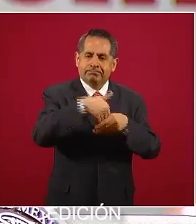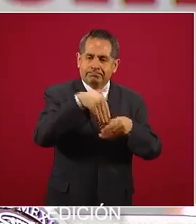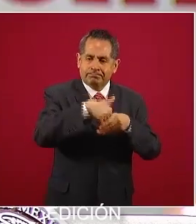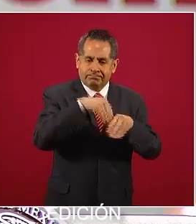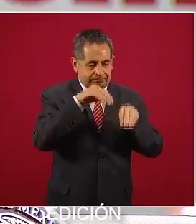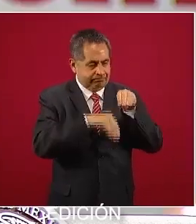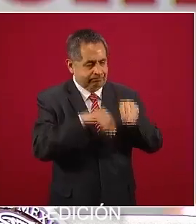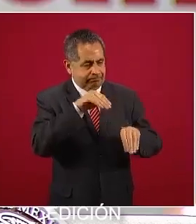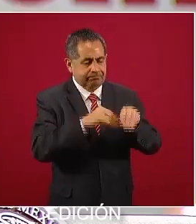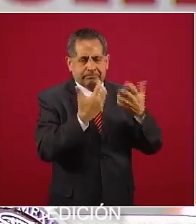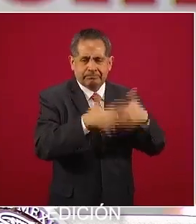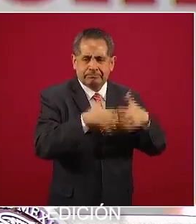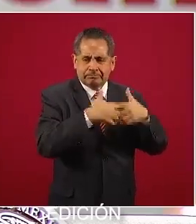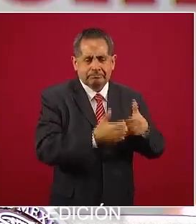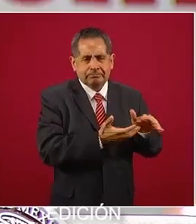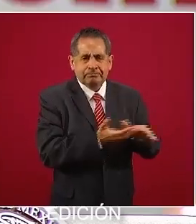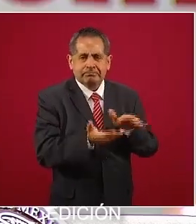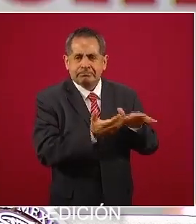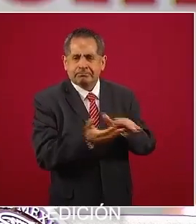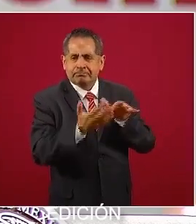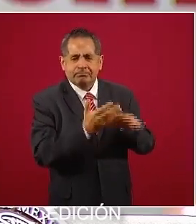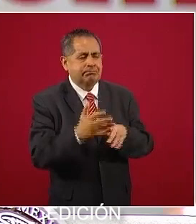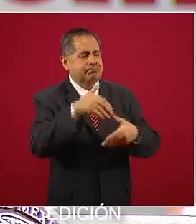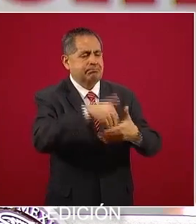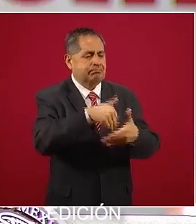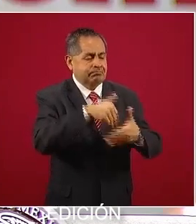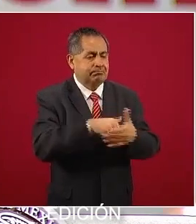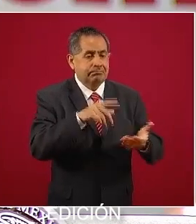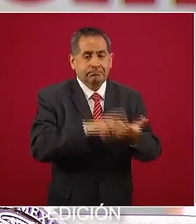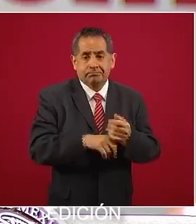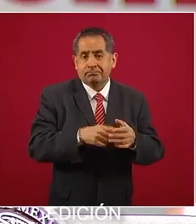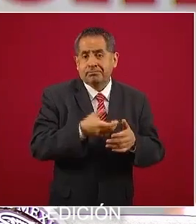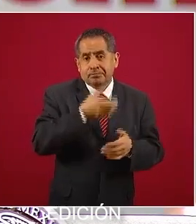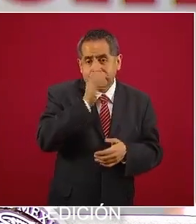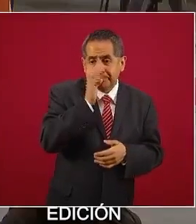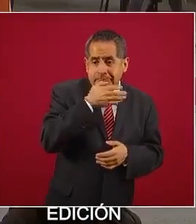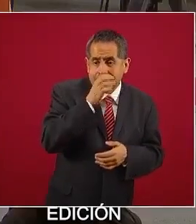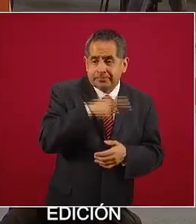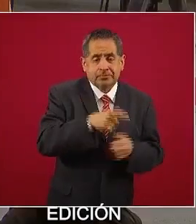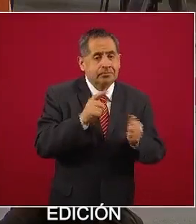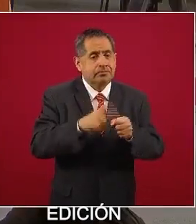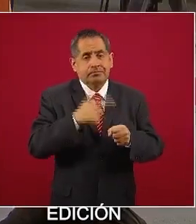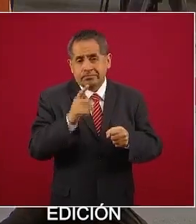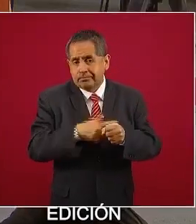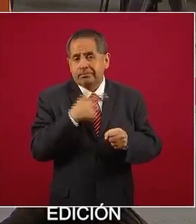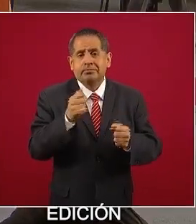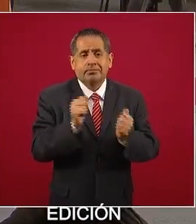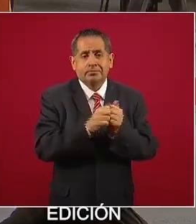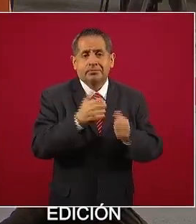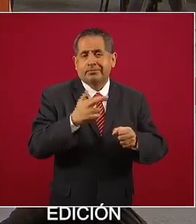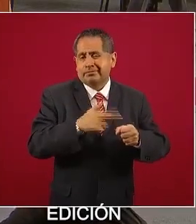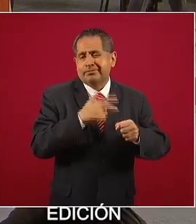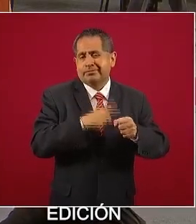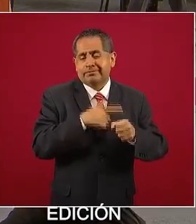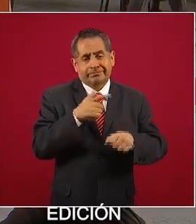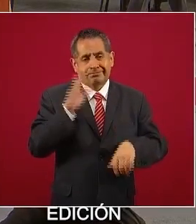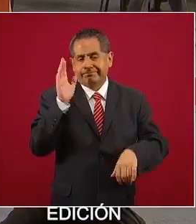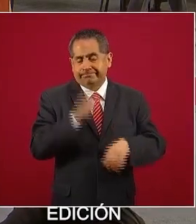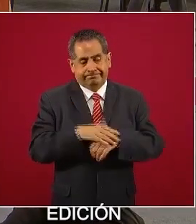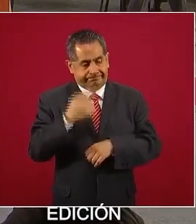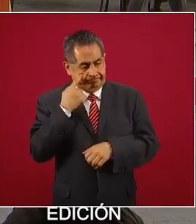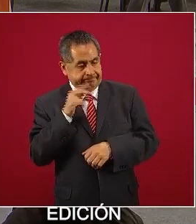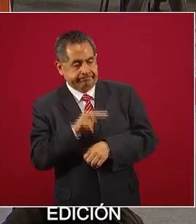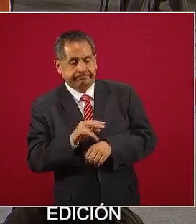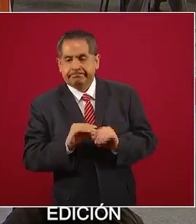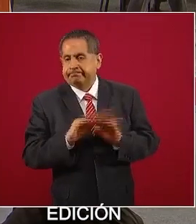procesados y ultraprocesados, incluyendo los líquidos, las bebidas azucaradas, como uno de los más claros,